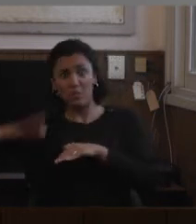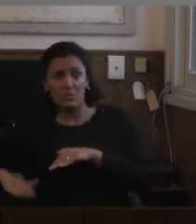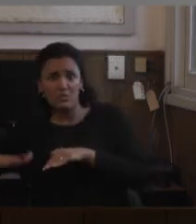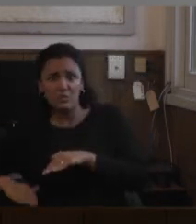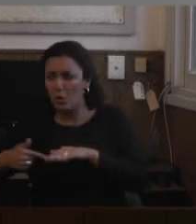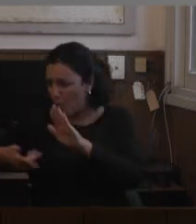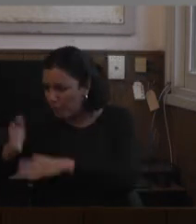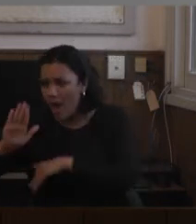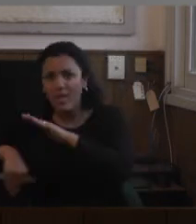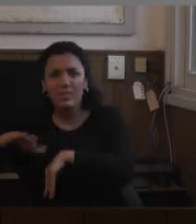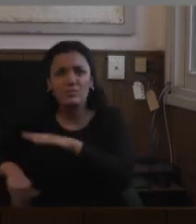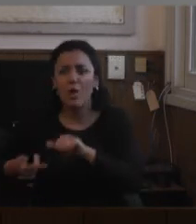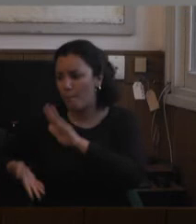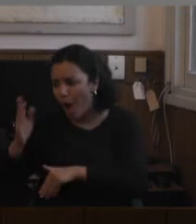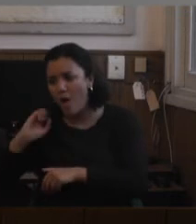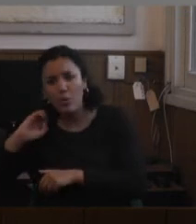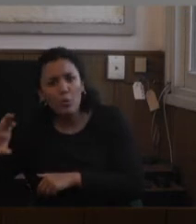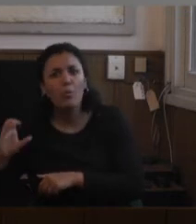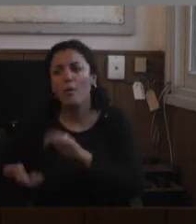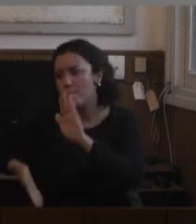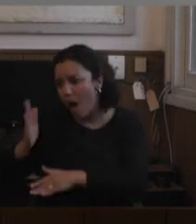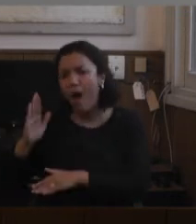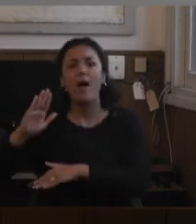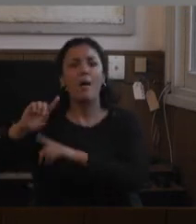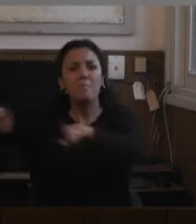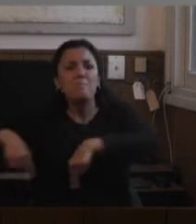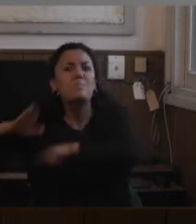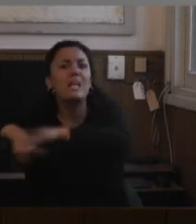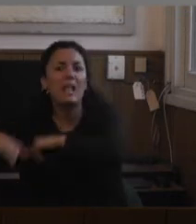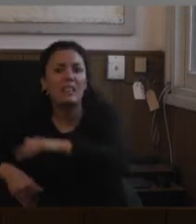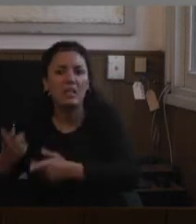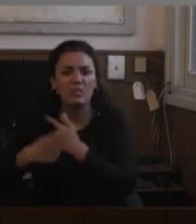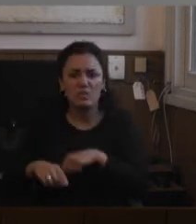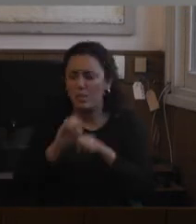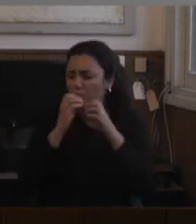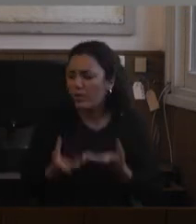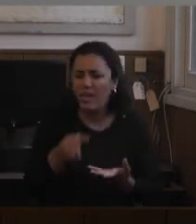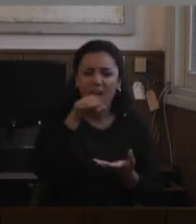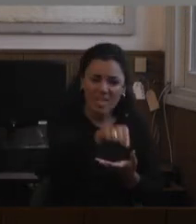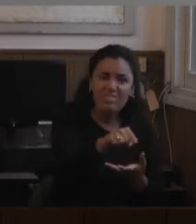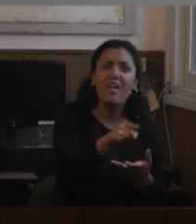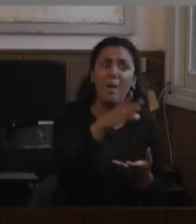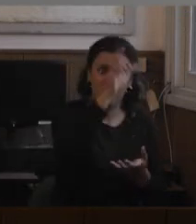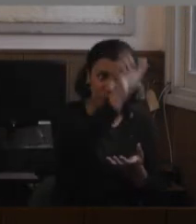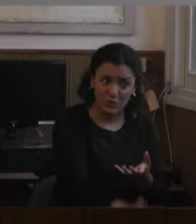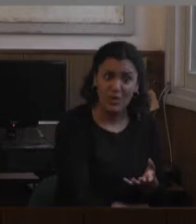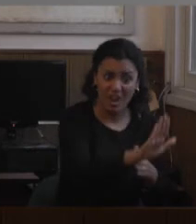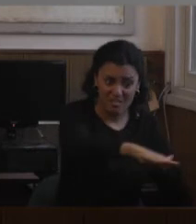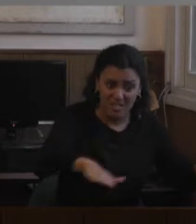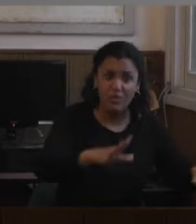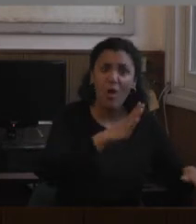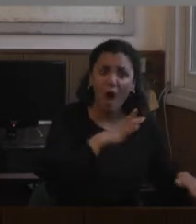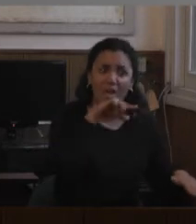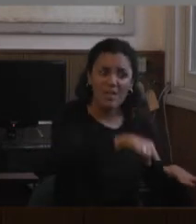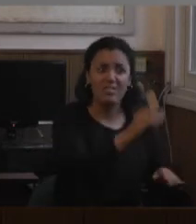natación fueron al club fueron a la pileta ¿por qué creer que si tiene un diagnóstico de discapacidad eso es con